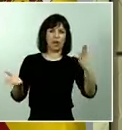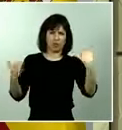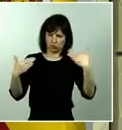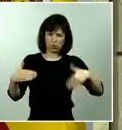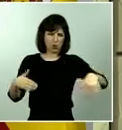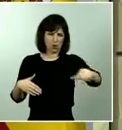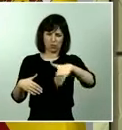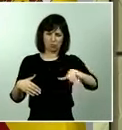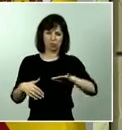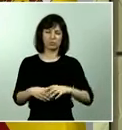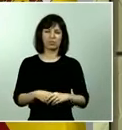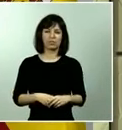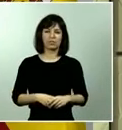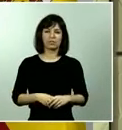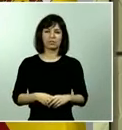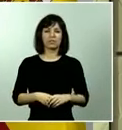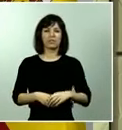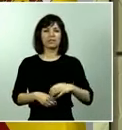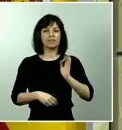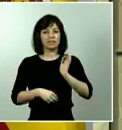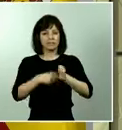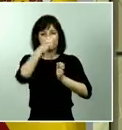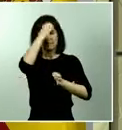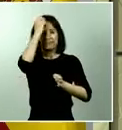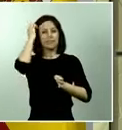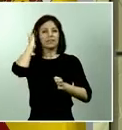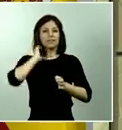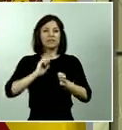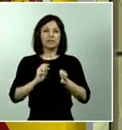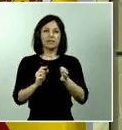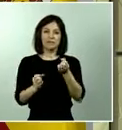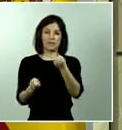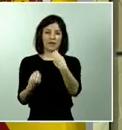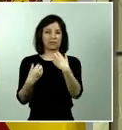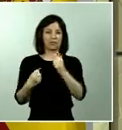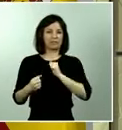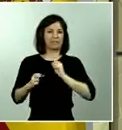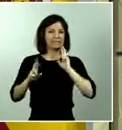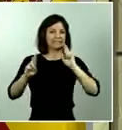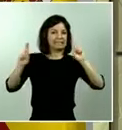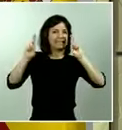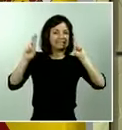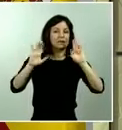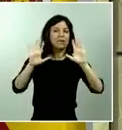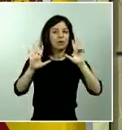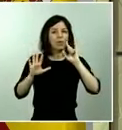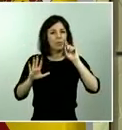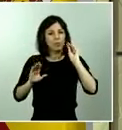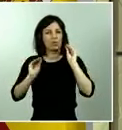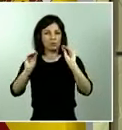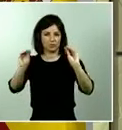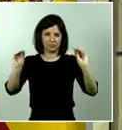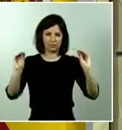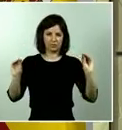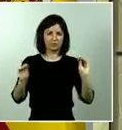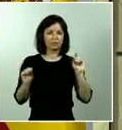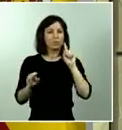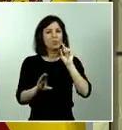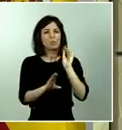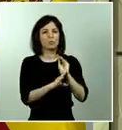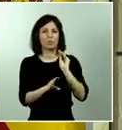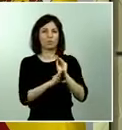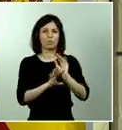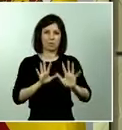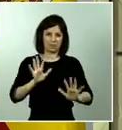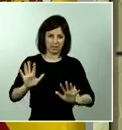verdad, es verdad que los datos son unos datos alentadores, pero yo sí que quiero hacer una llamada atención a la prudencia. Ha